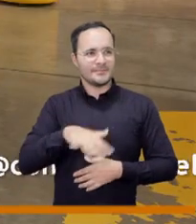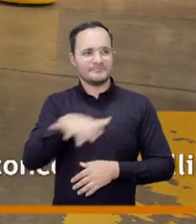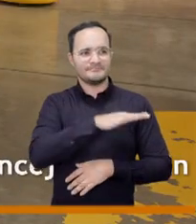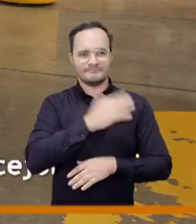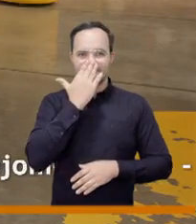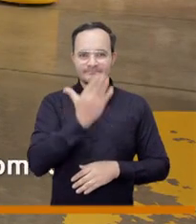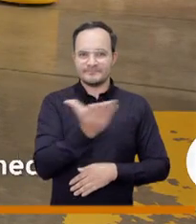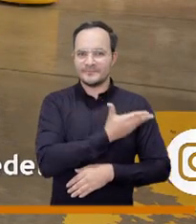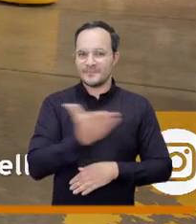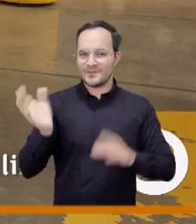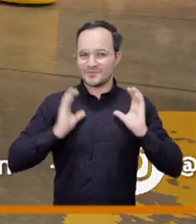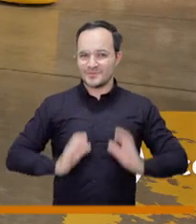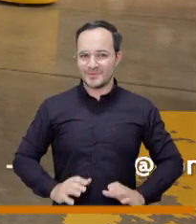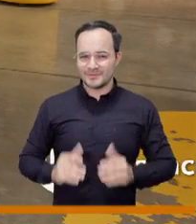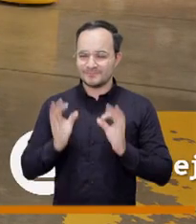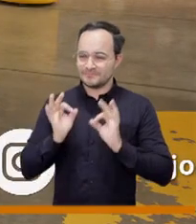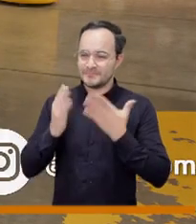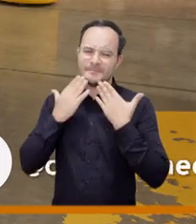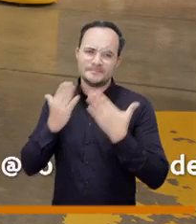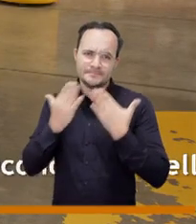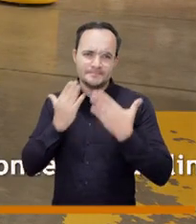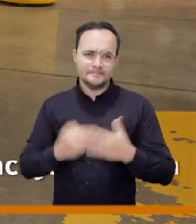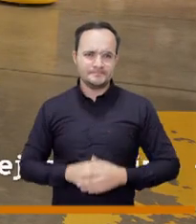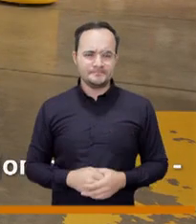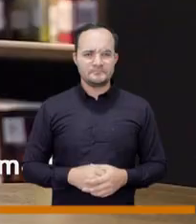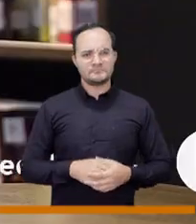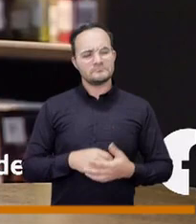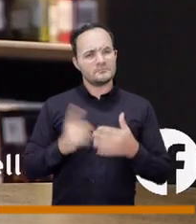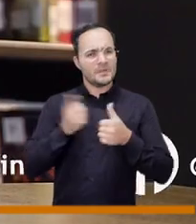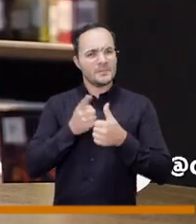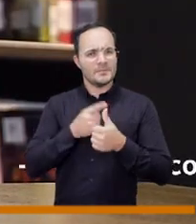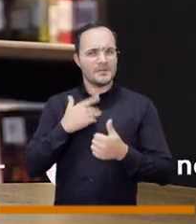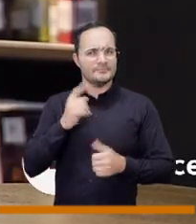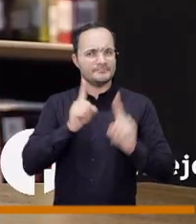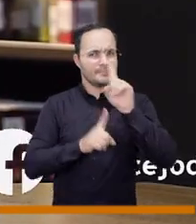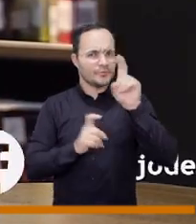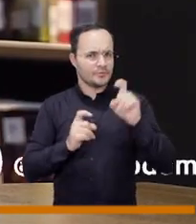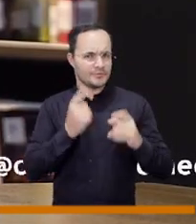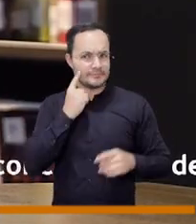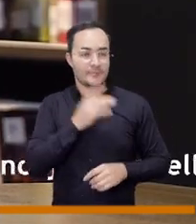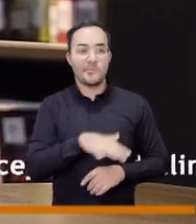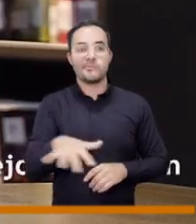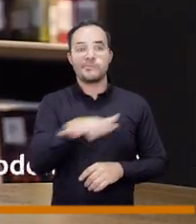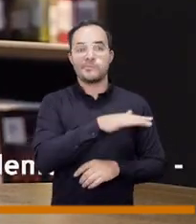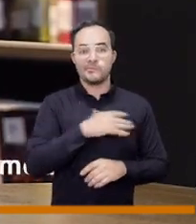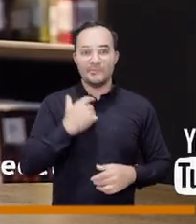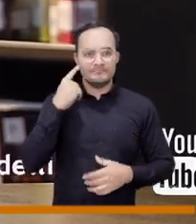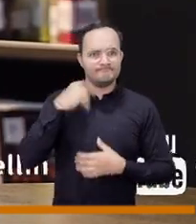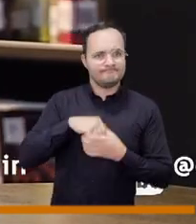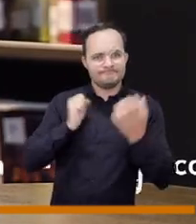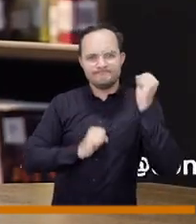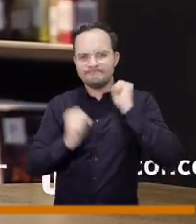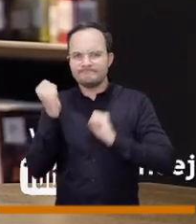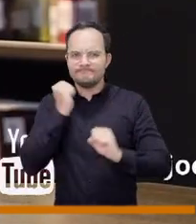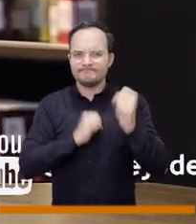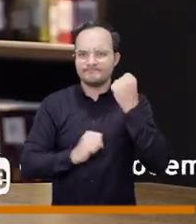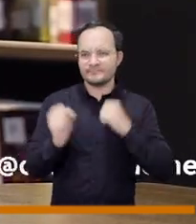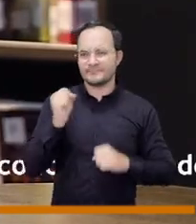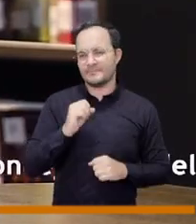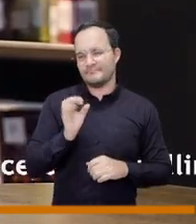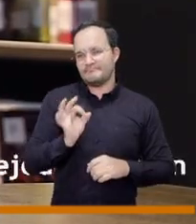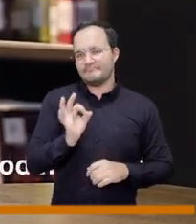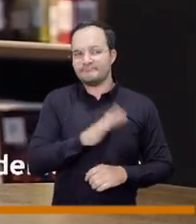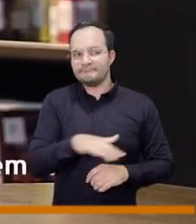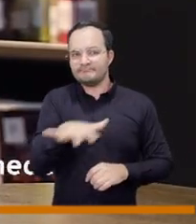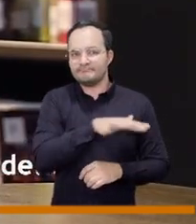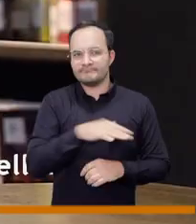parte de este diálogo permanente con la ciudadanía y bueno empecemos por una pregunta que inquieta desde ya y que se convierte